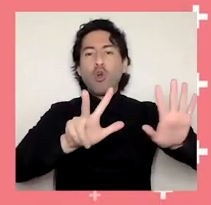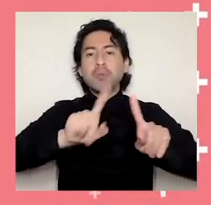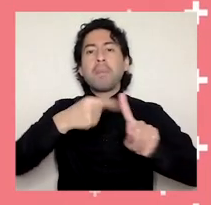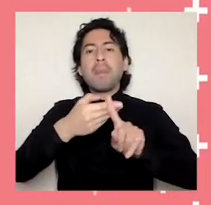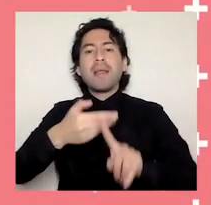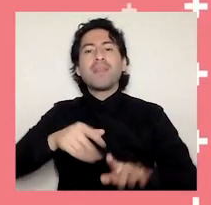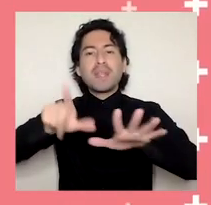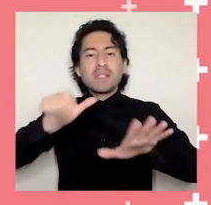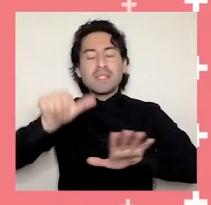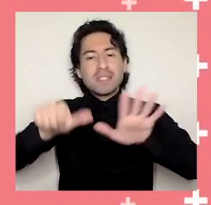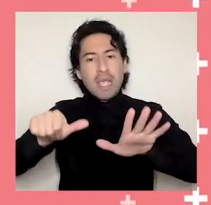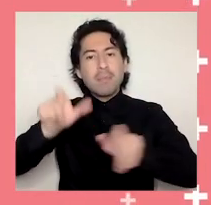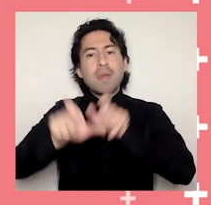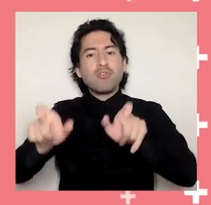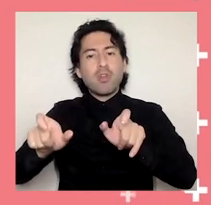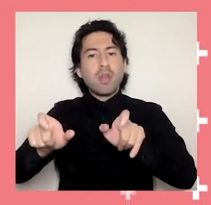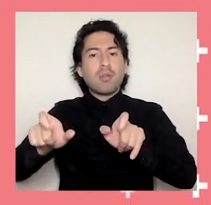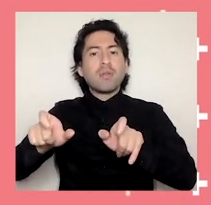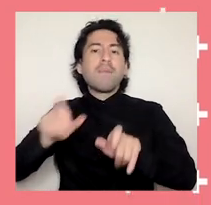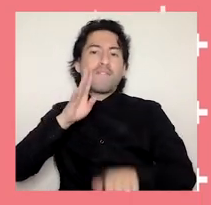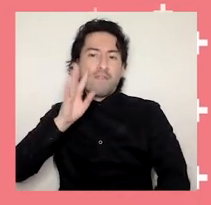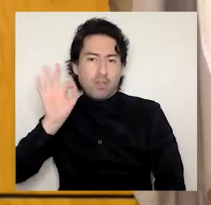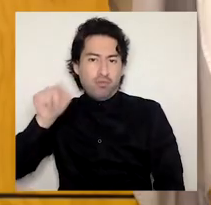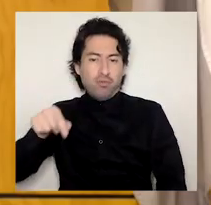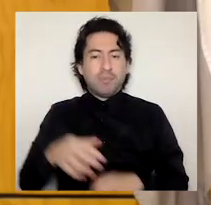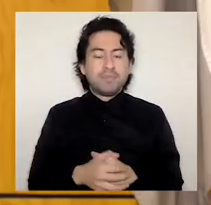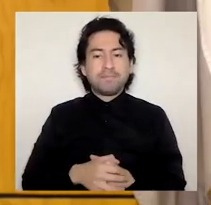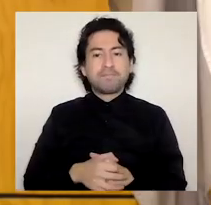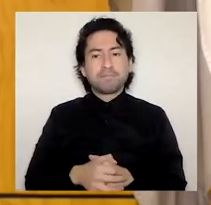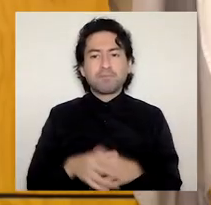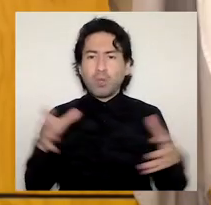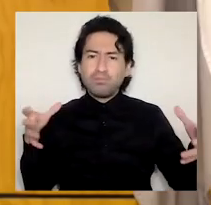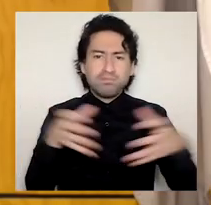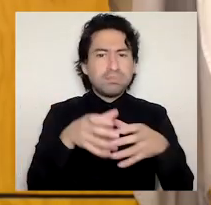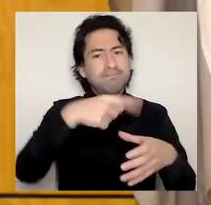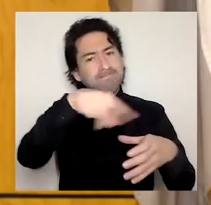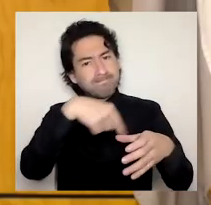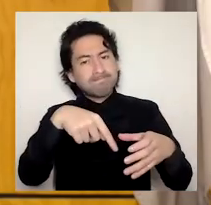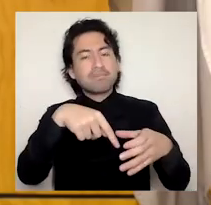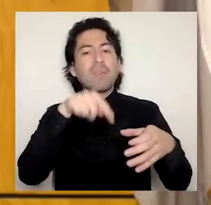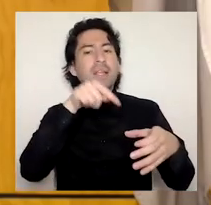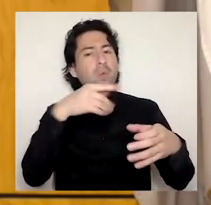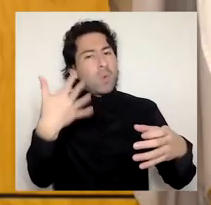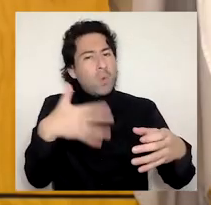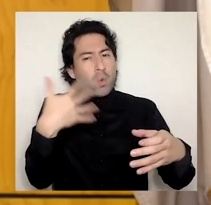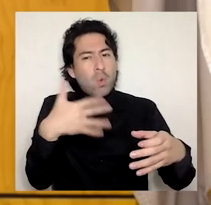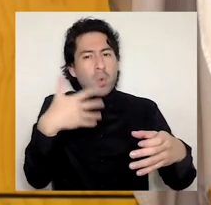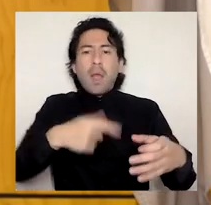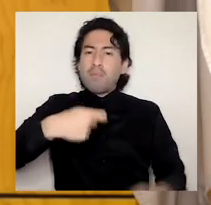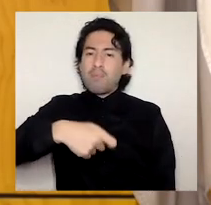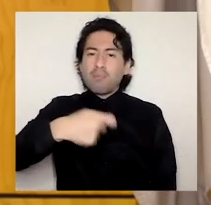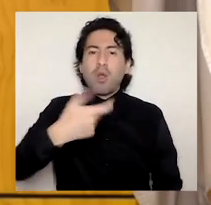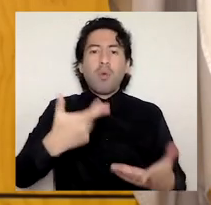y dieciséis poetas de la región del Bío Bío. Esto sin duda releva y pone en valor el